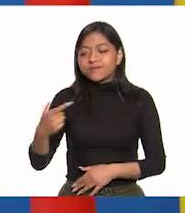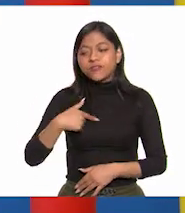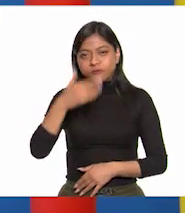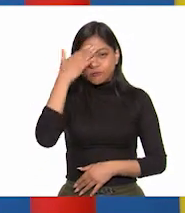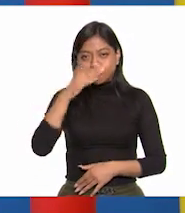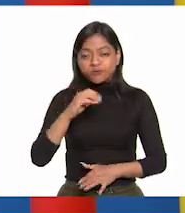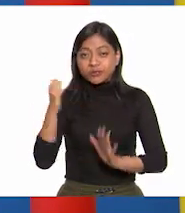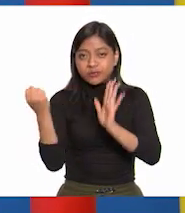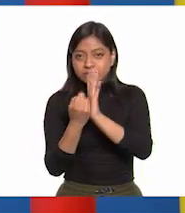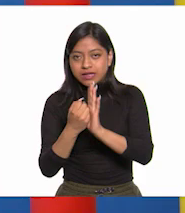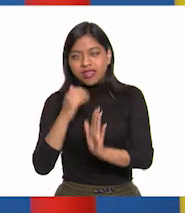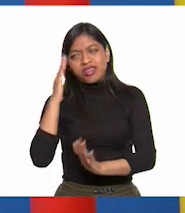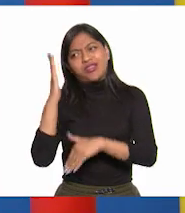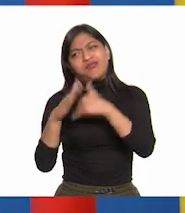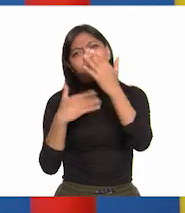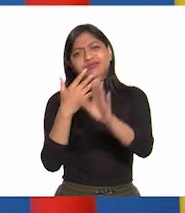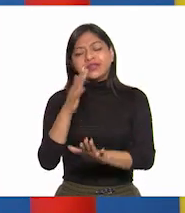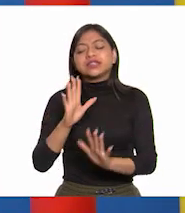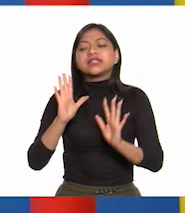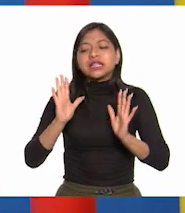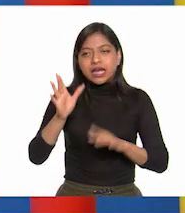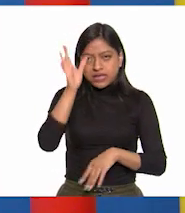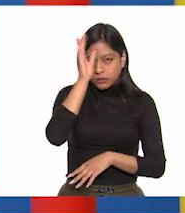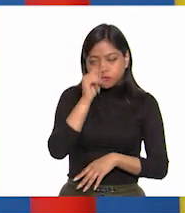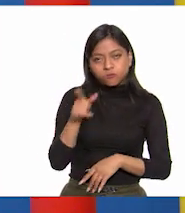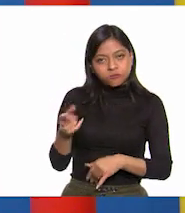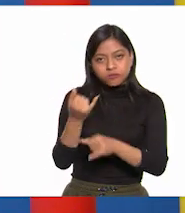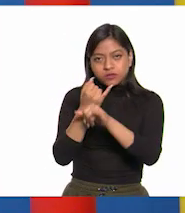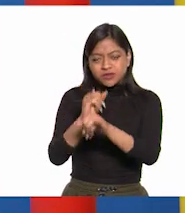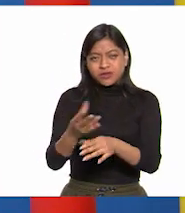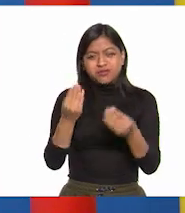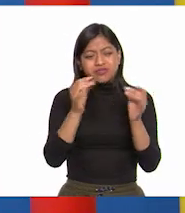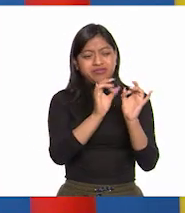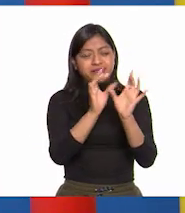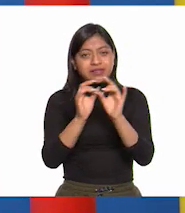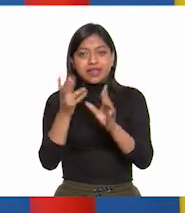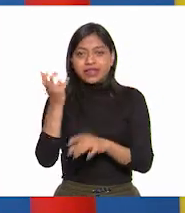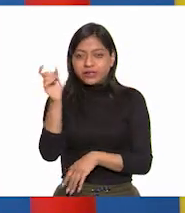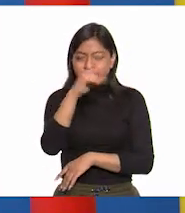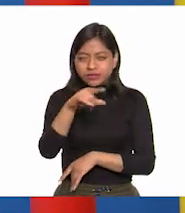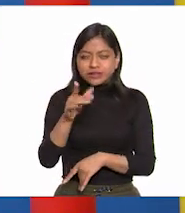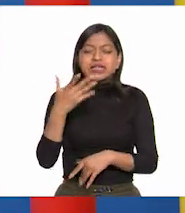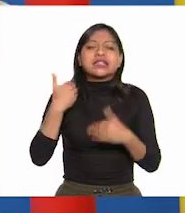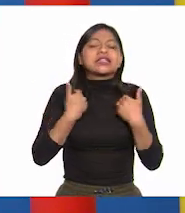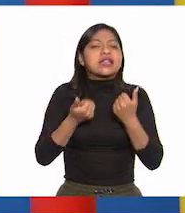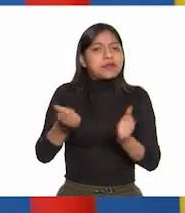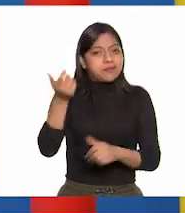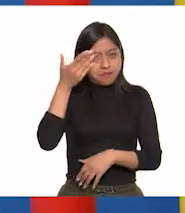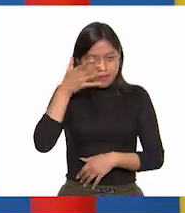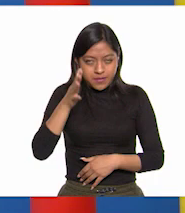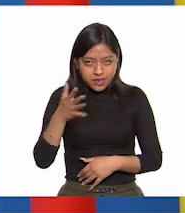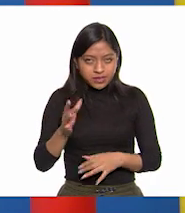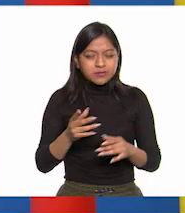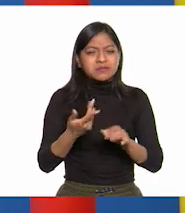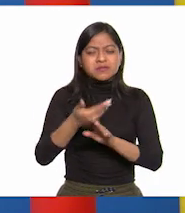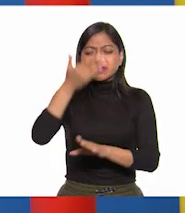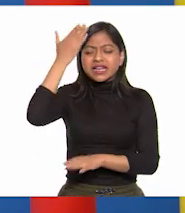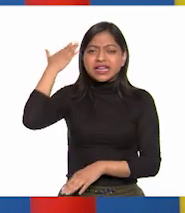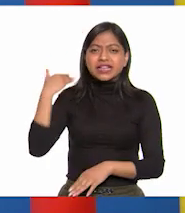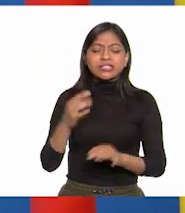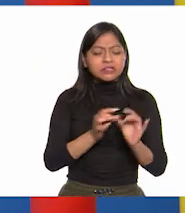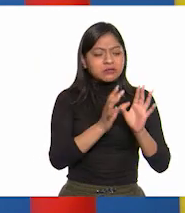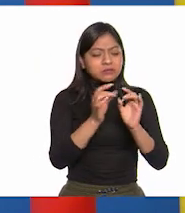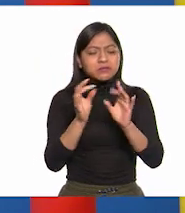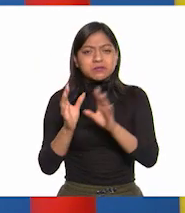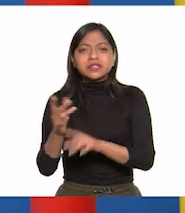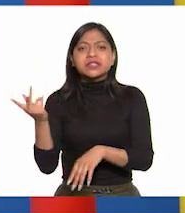España hasta varios años después. Son muchas cosas, pero con esto ya tenemos un panorama general de lo que sucedió en